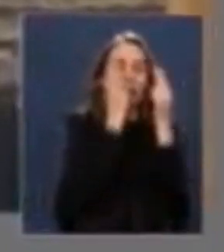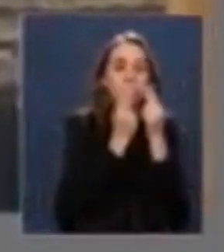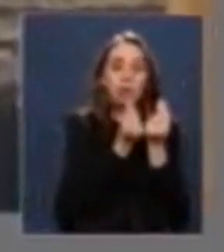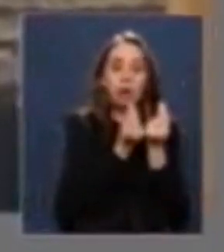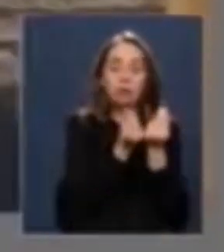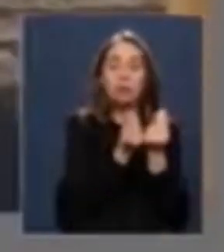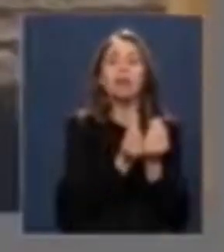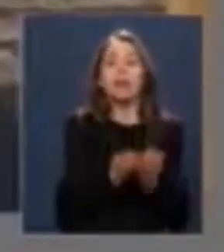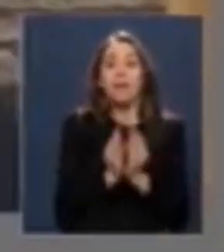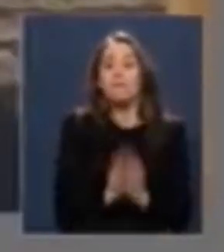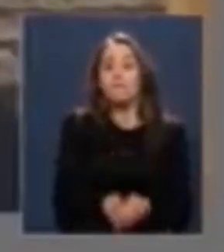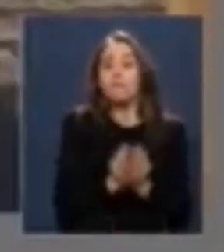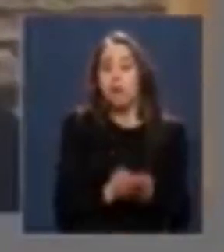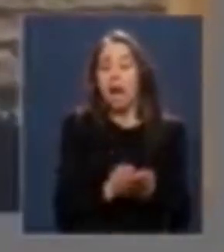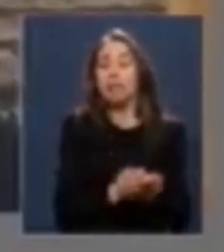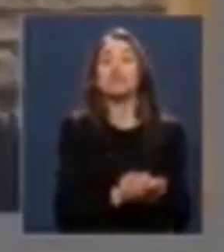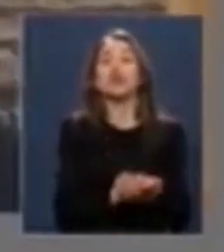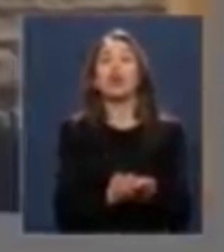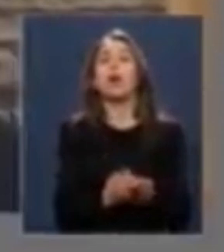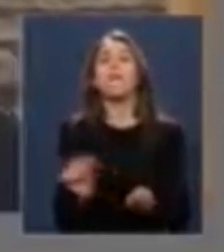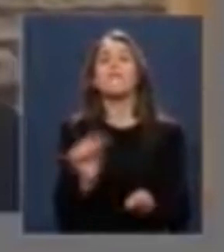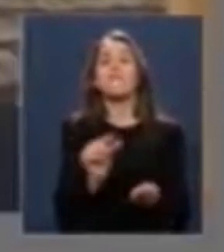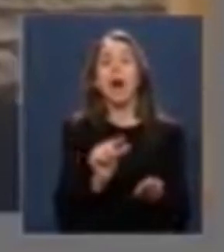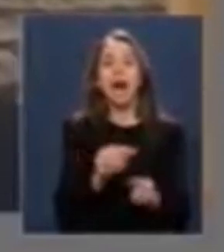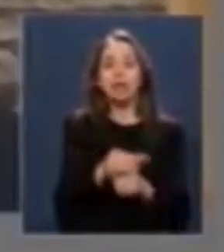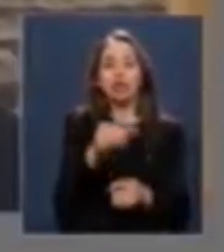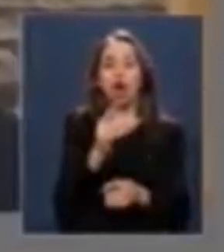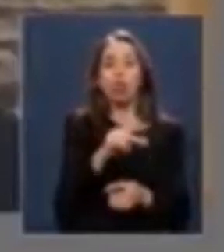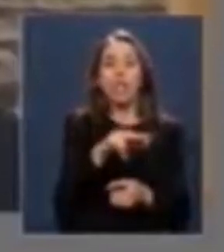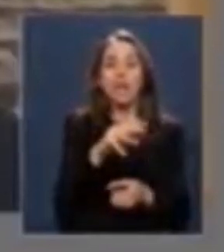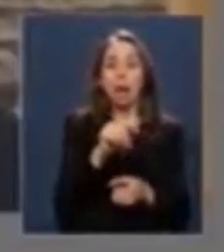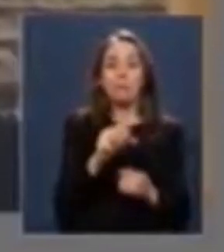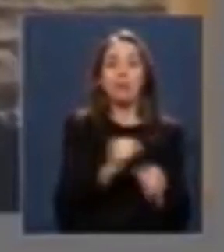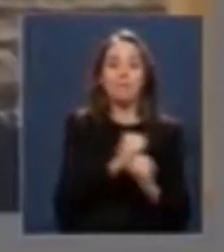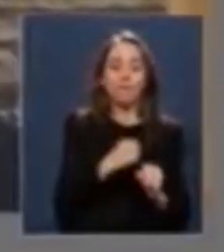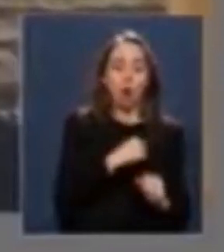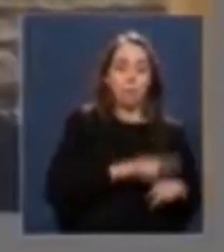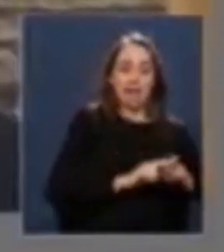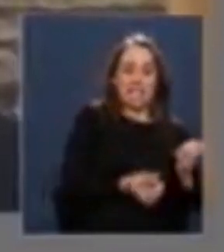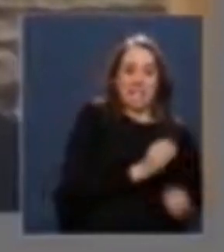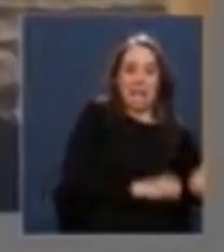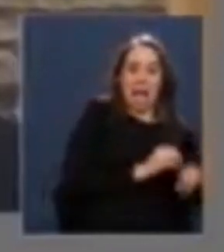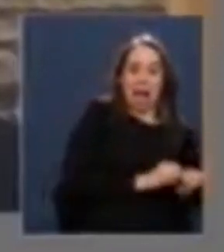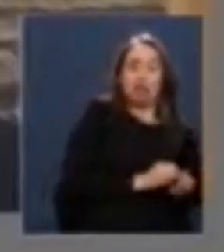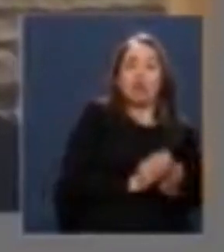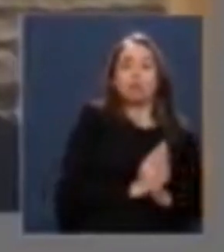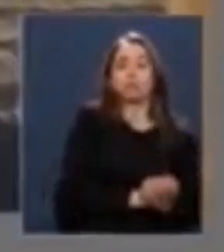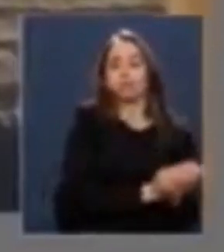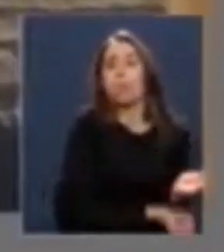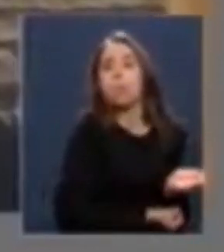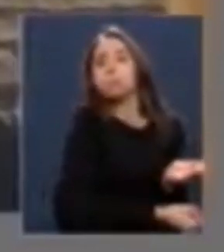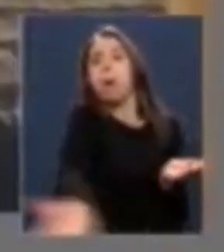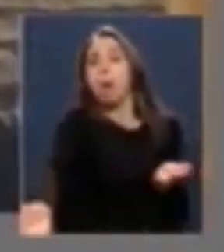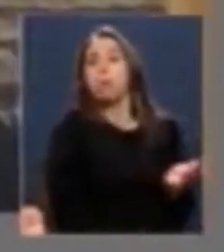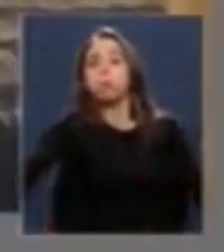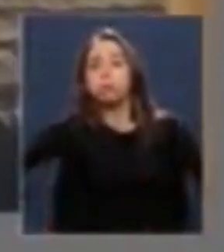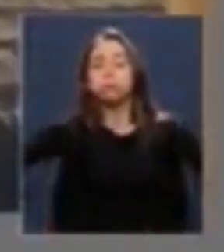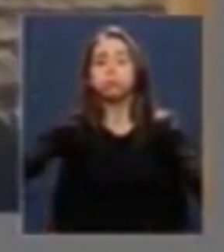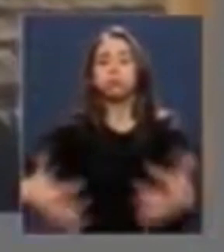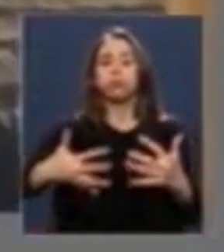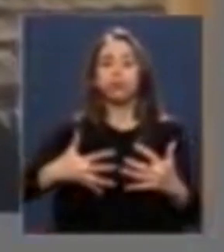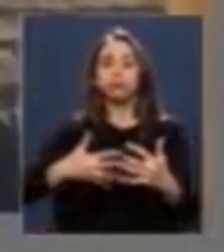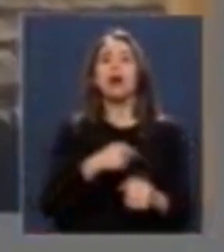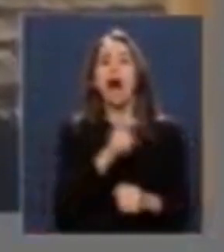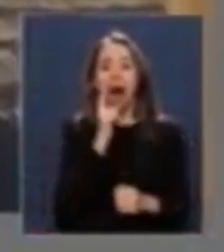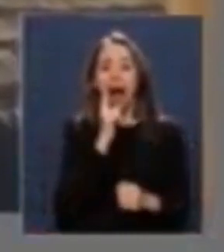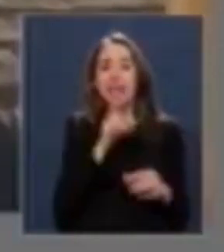fácilmente y de forma barata con dinamita o bombas caseras creadas a partir de materiales disponibles